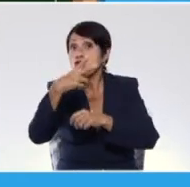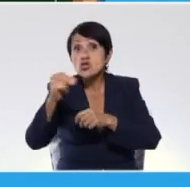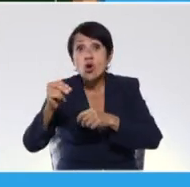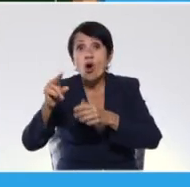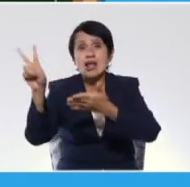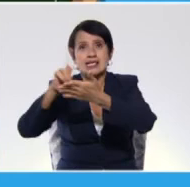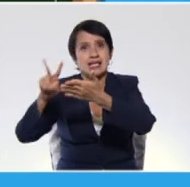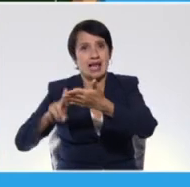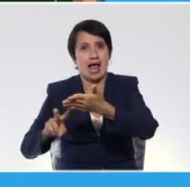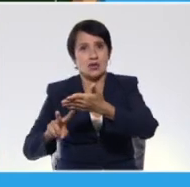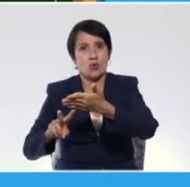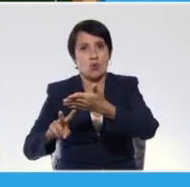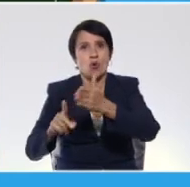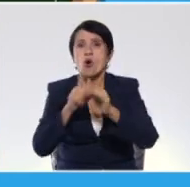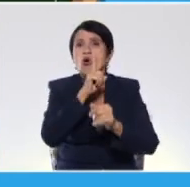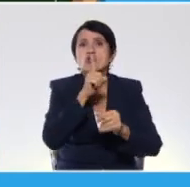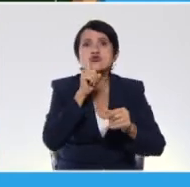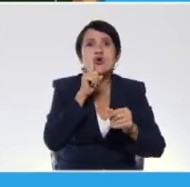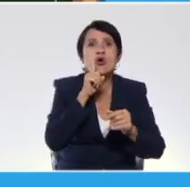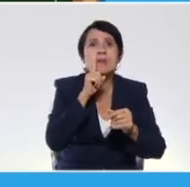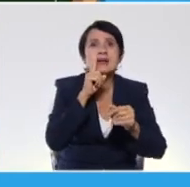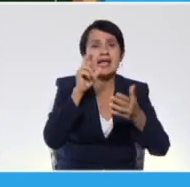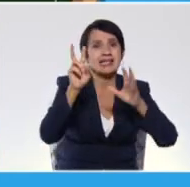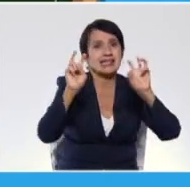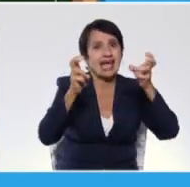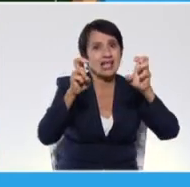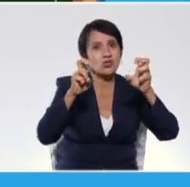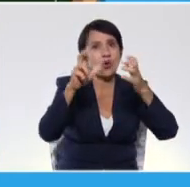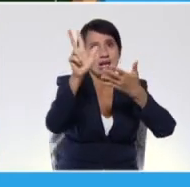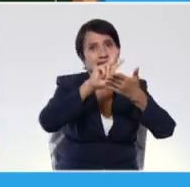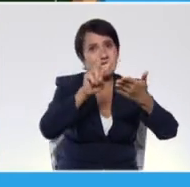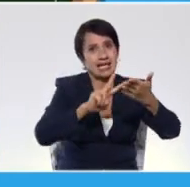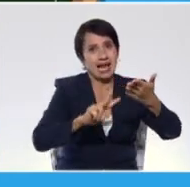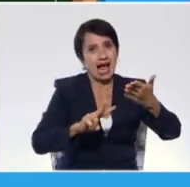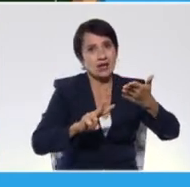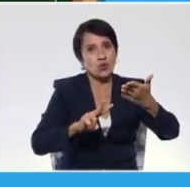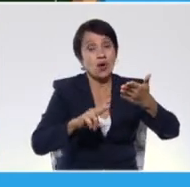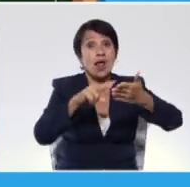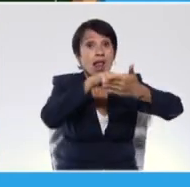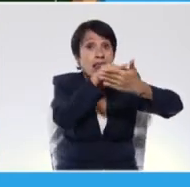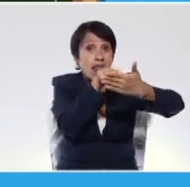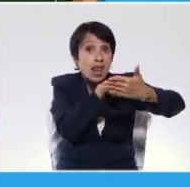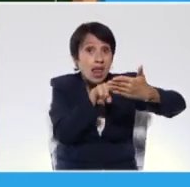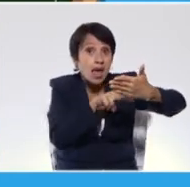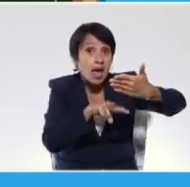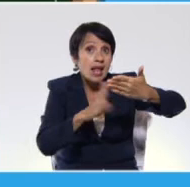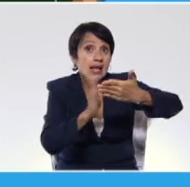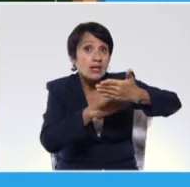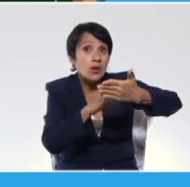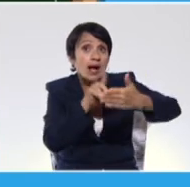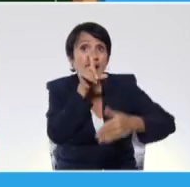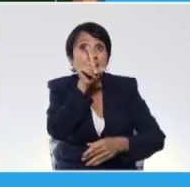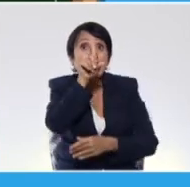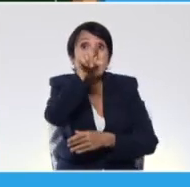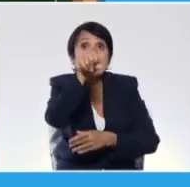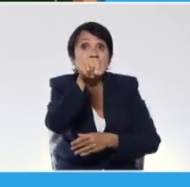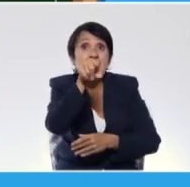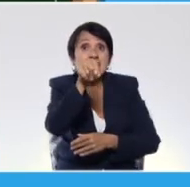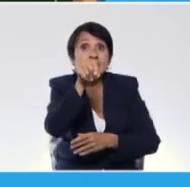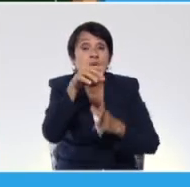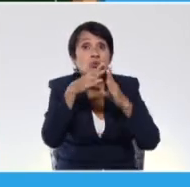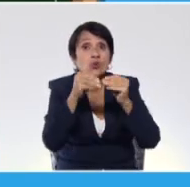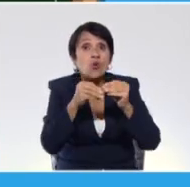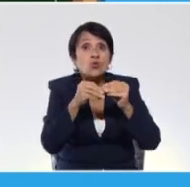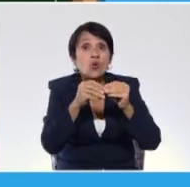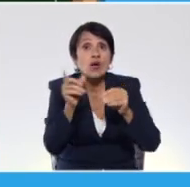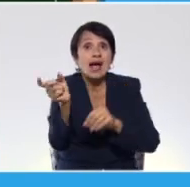Nombra algunos tipos de texto literario. Lee en el libro El Cardenalito, correspondiente